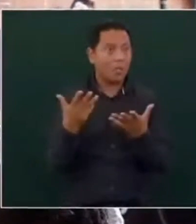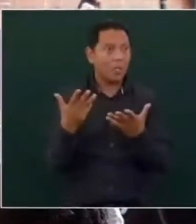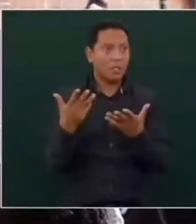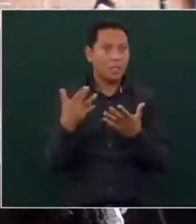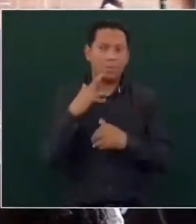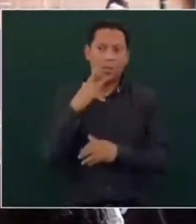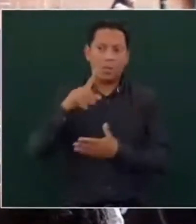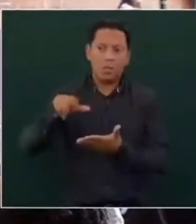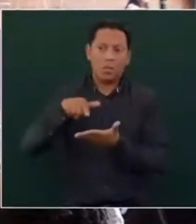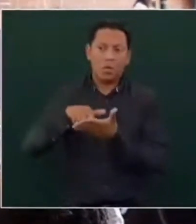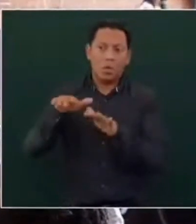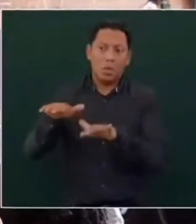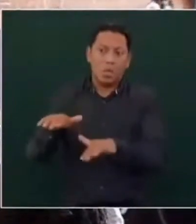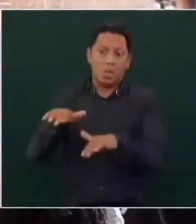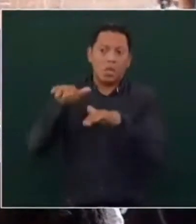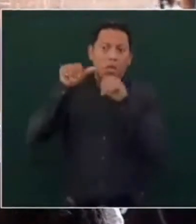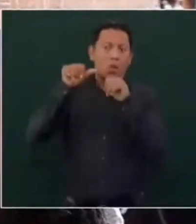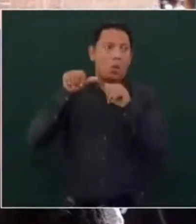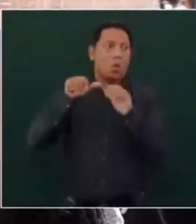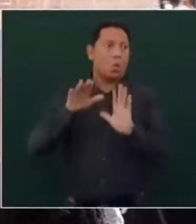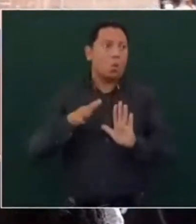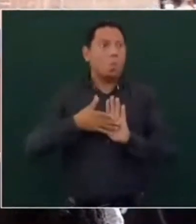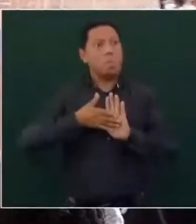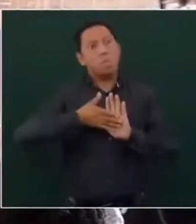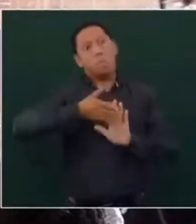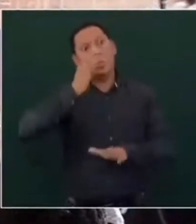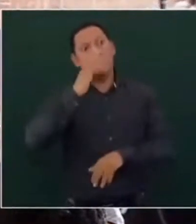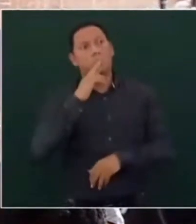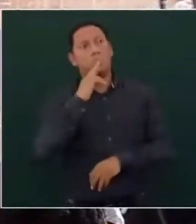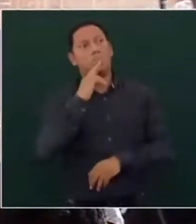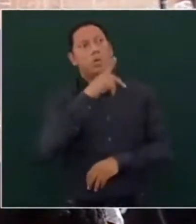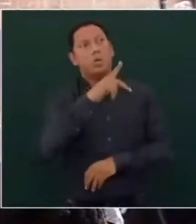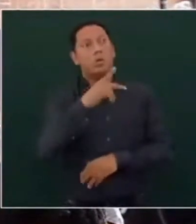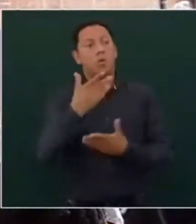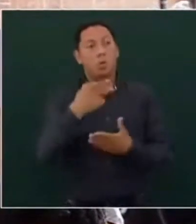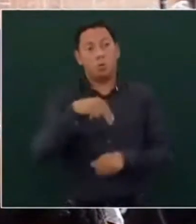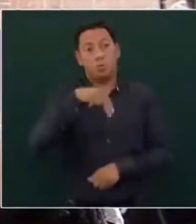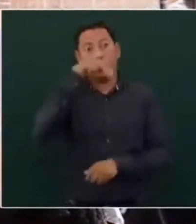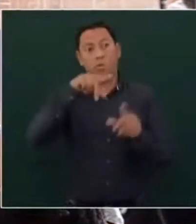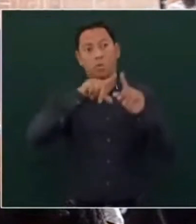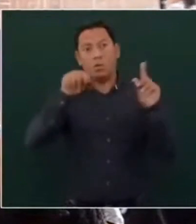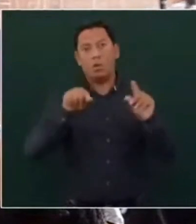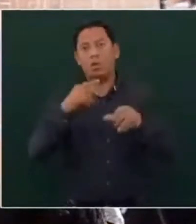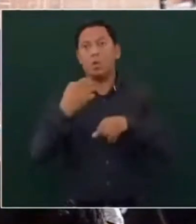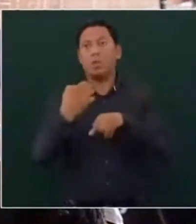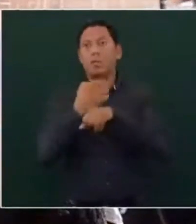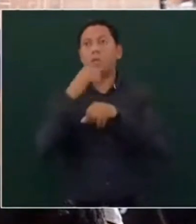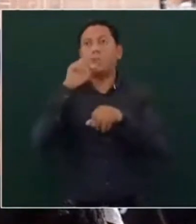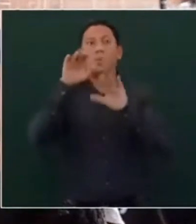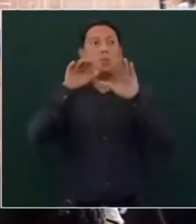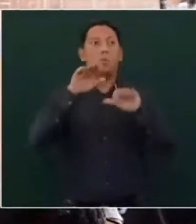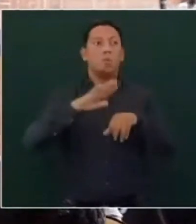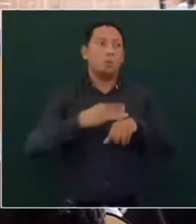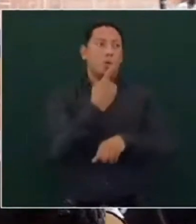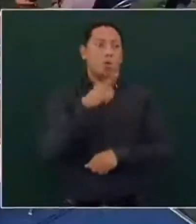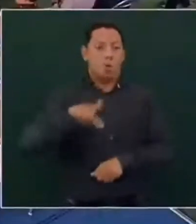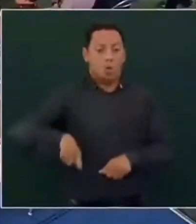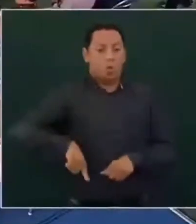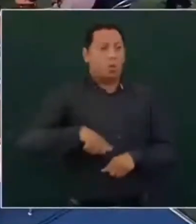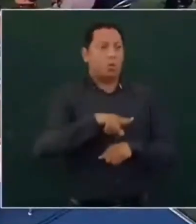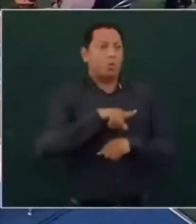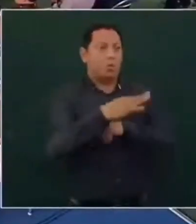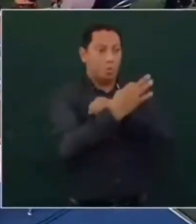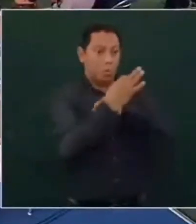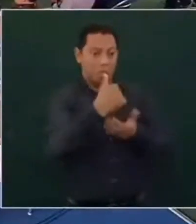ya están empezando a ver hacia otros estados o incluso al norte del país porque dicen no tenemos ningún apoyo de ningún gobierno para